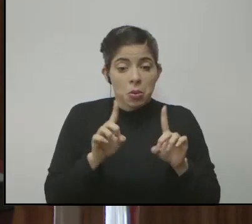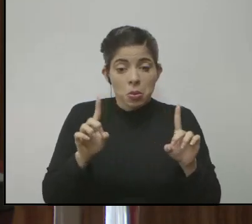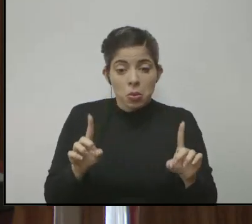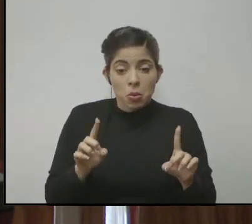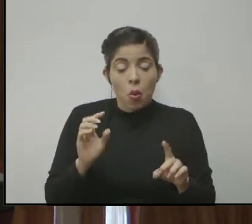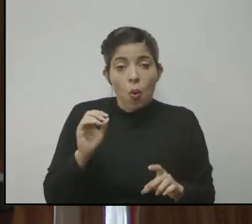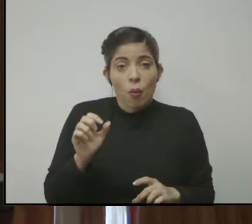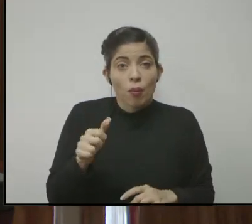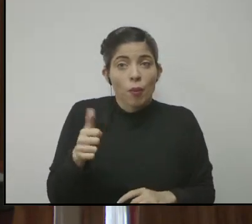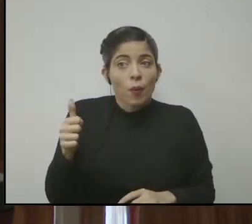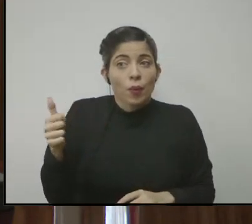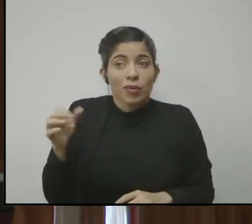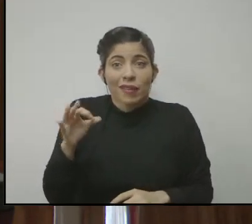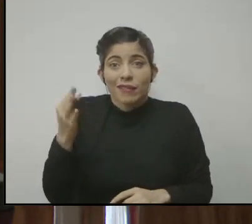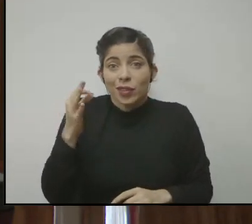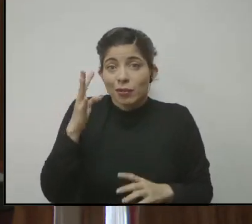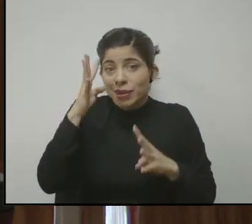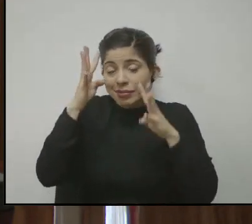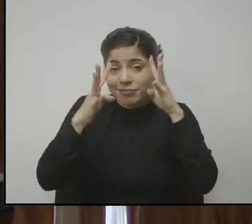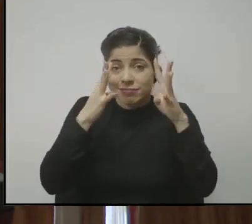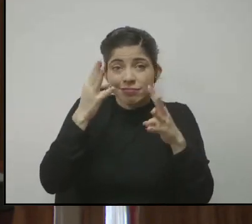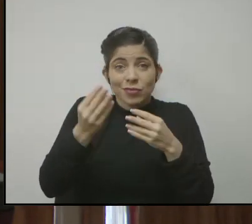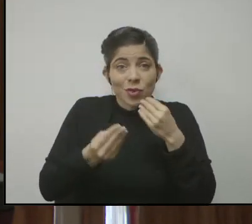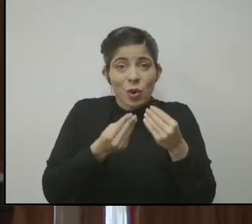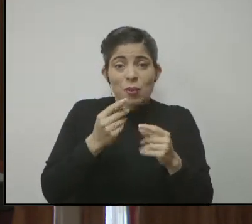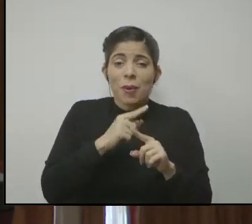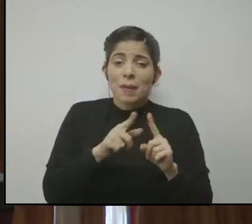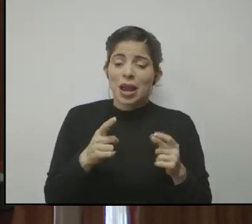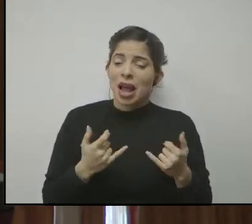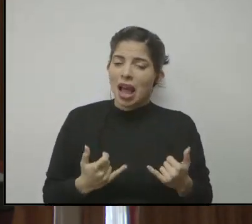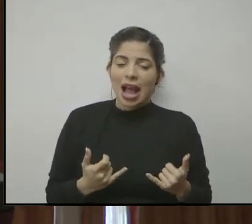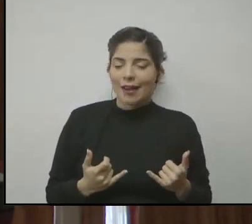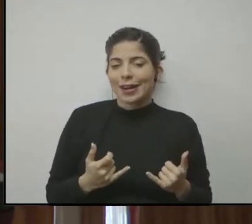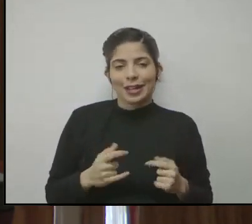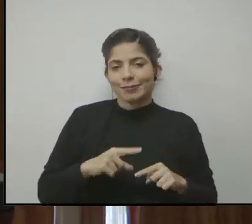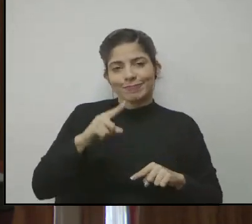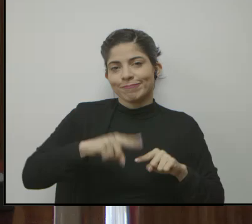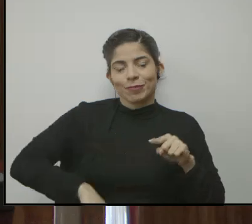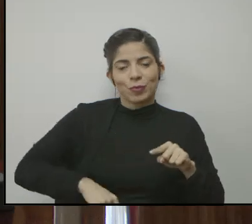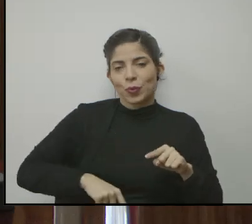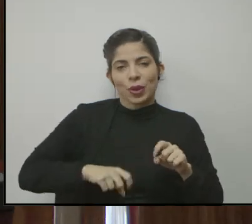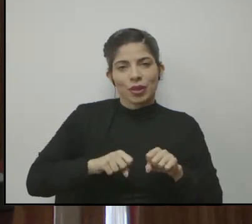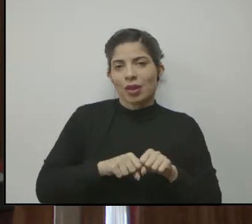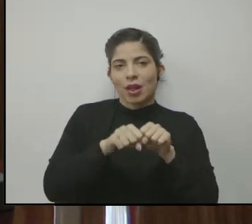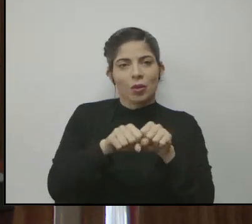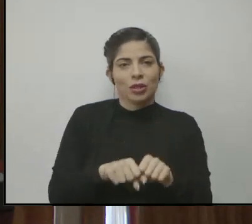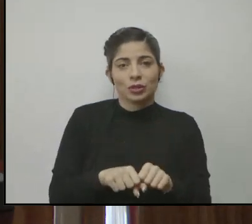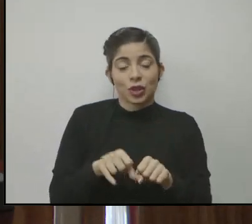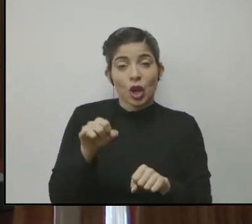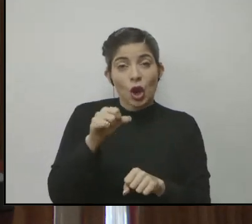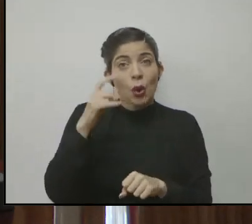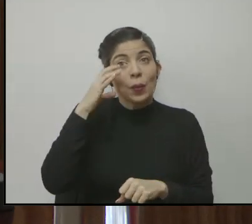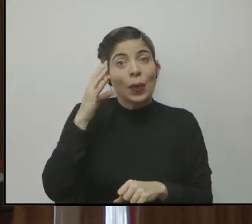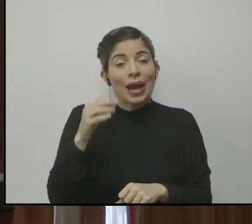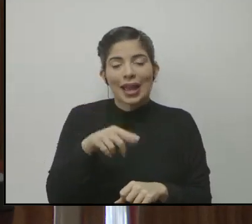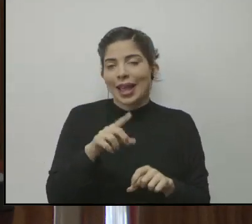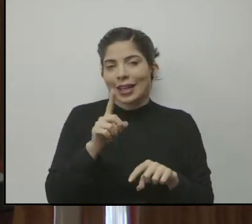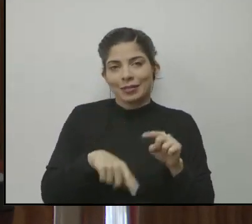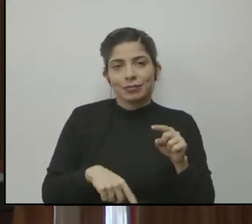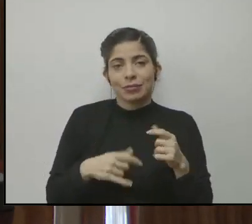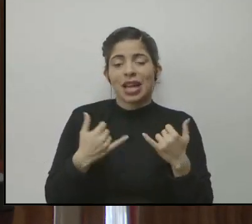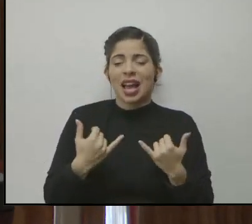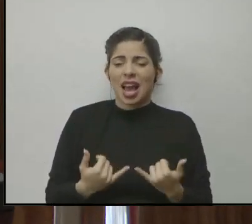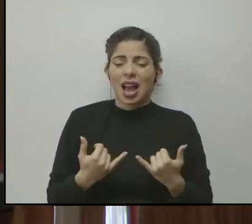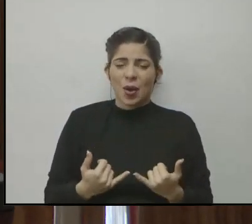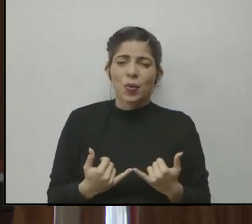forma u otras formas innovadoras de hacerlas, pero realmente por ahora no va a poder dar las graduaciones como las pensamos, estamos en